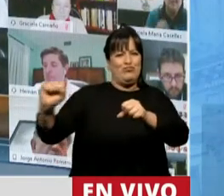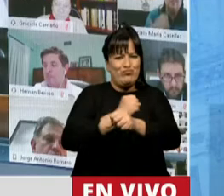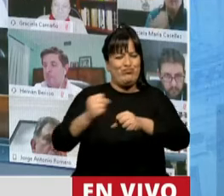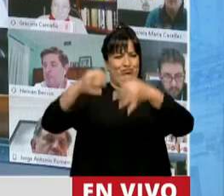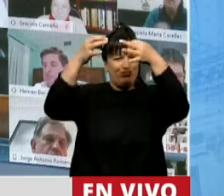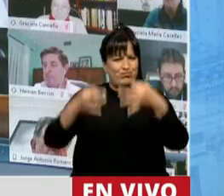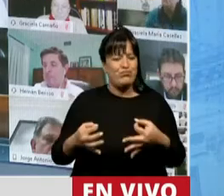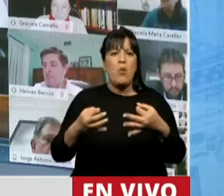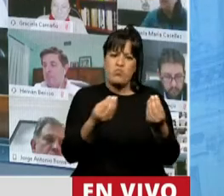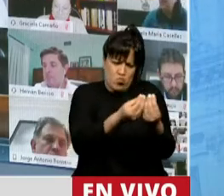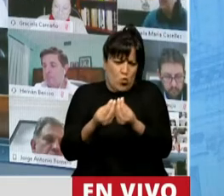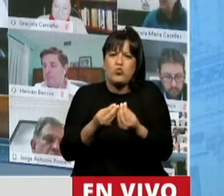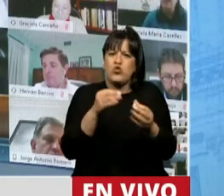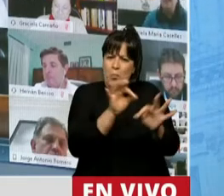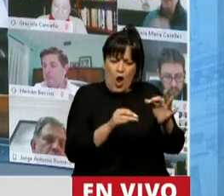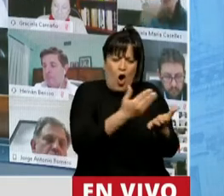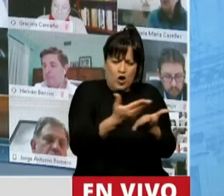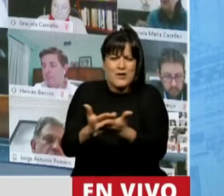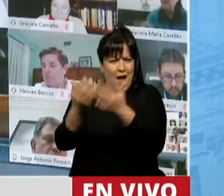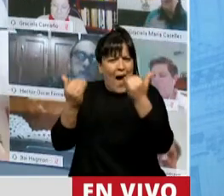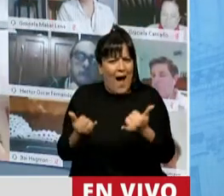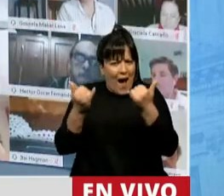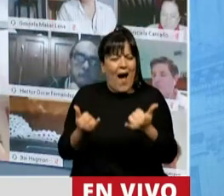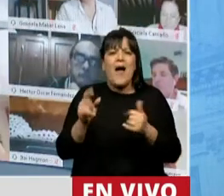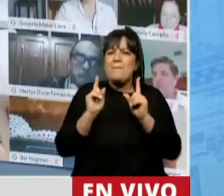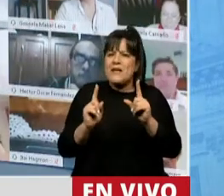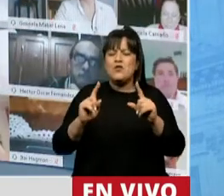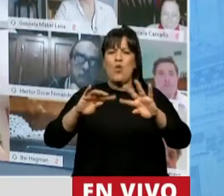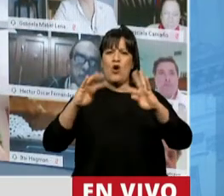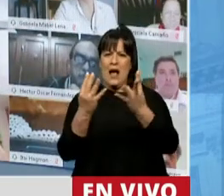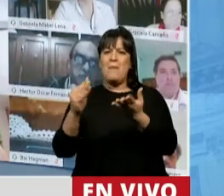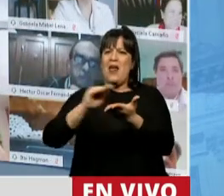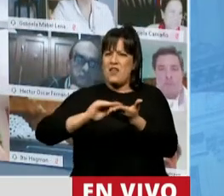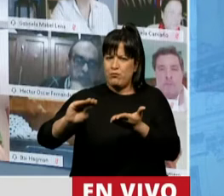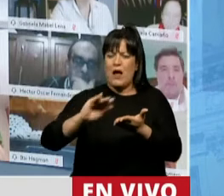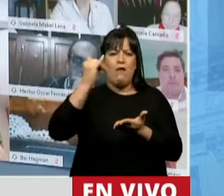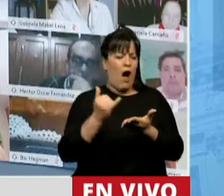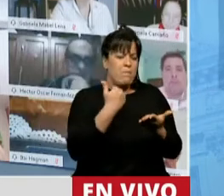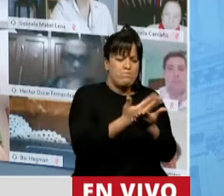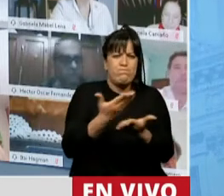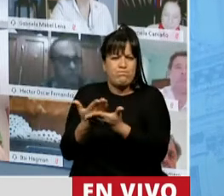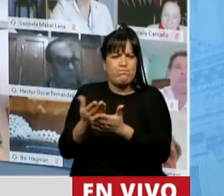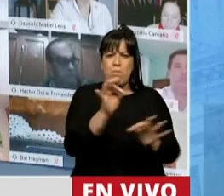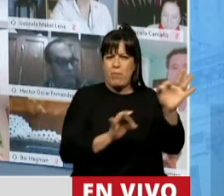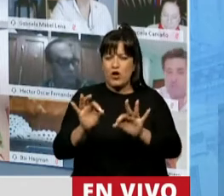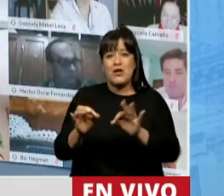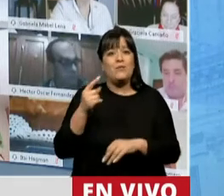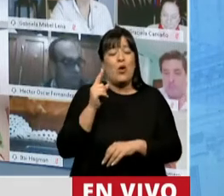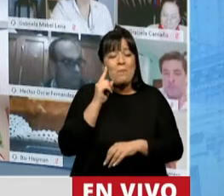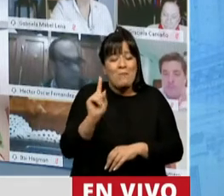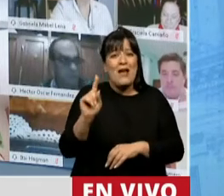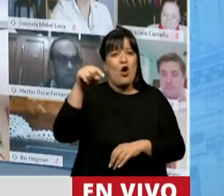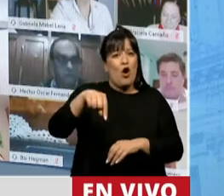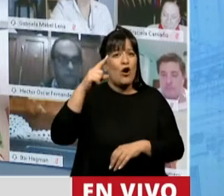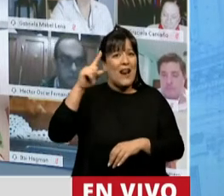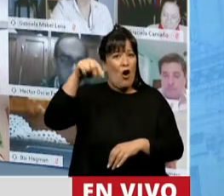entre los muchos proyectos que ya hay presentados en la Cámara de Diputados y que creo que es imprescindible que hoy